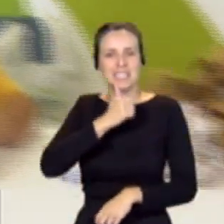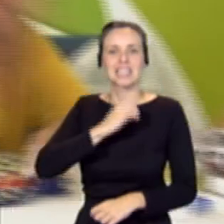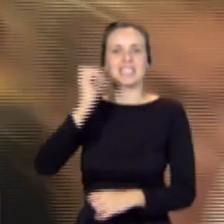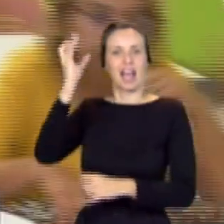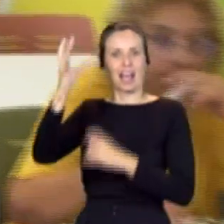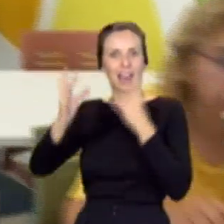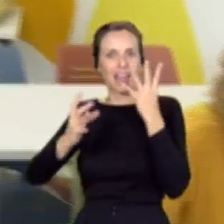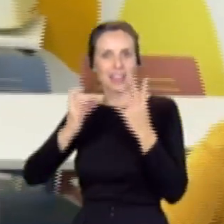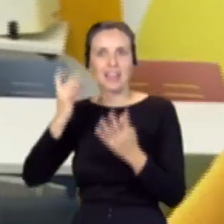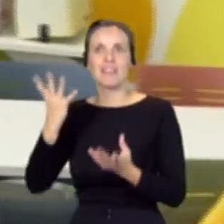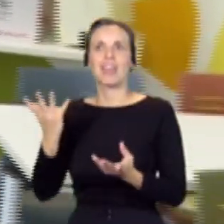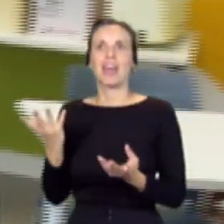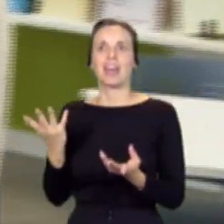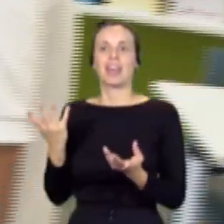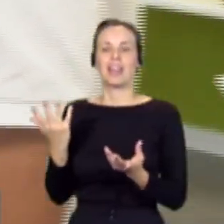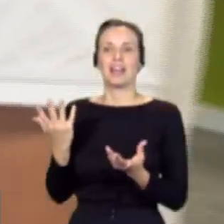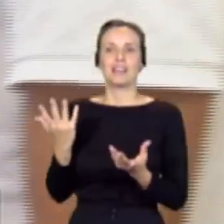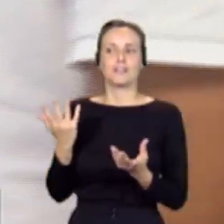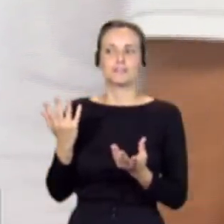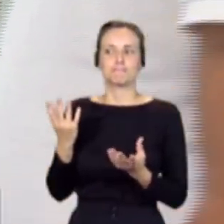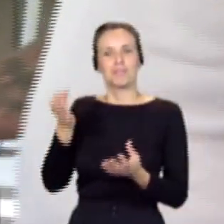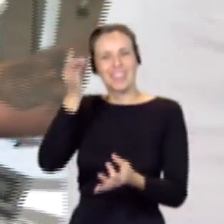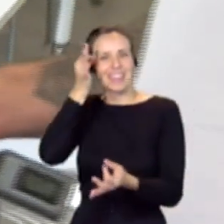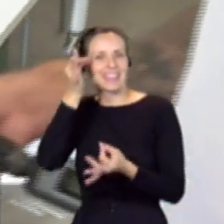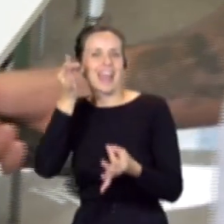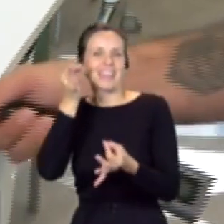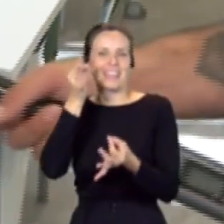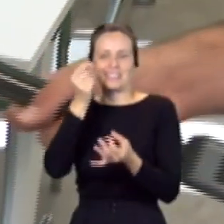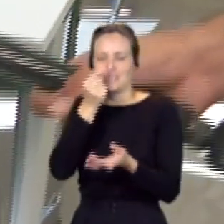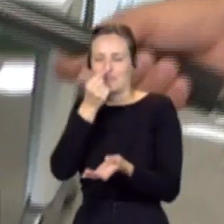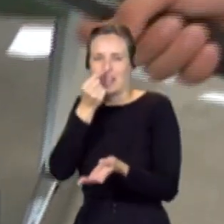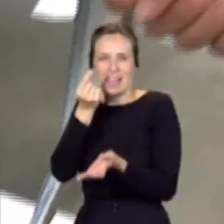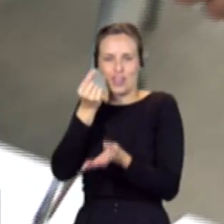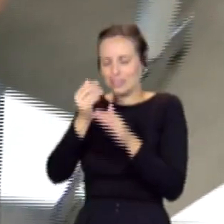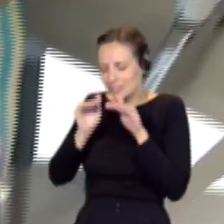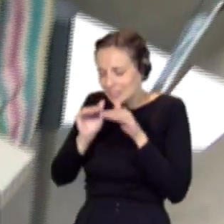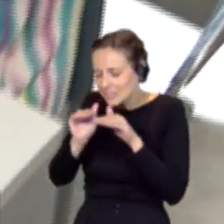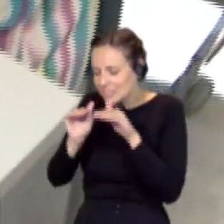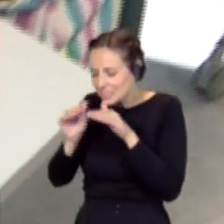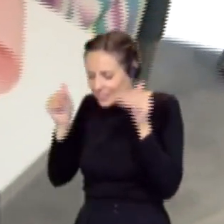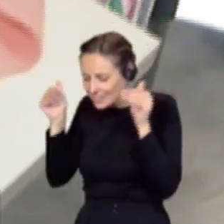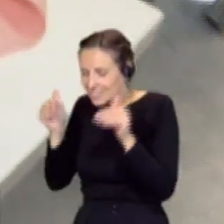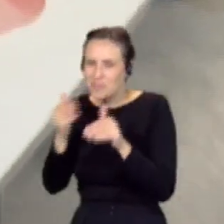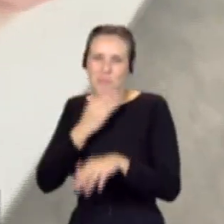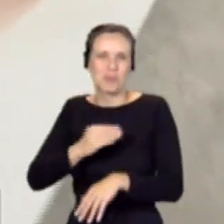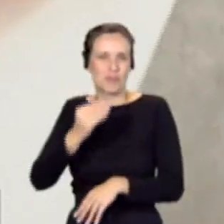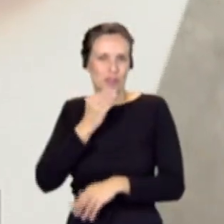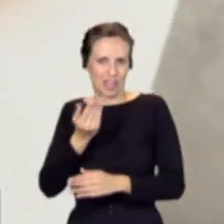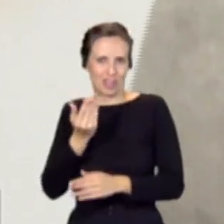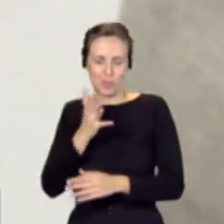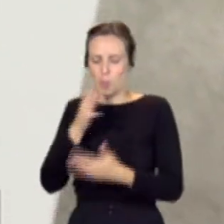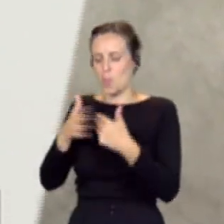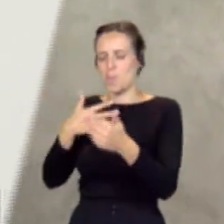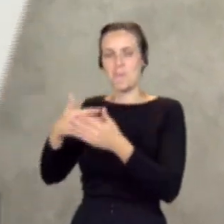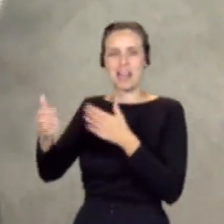trabajamos, pues, los detalles, lo minucioso y, no sé, es muy bonito. Es muy bonito trabajar con las